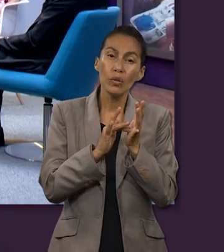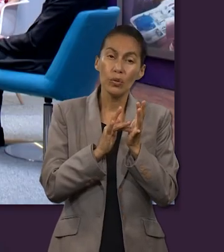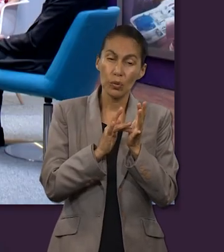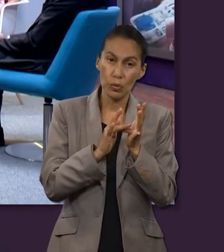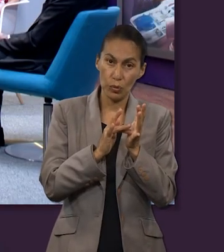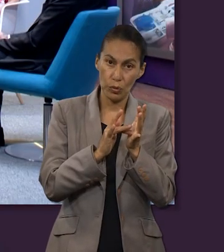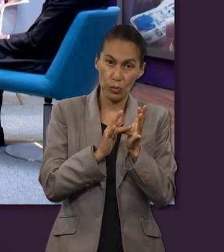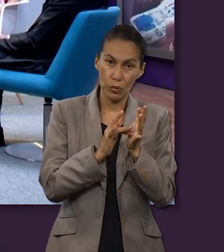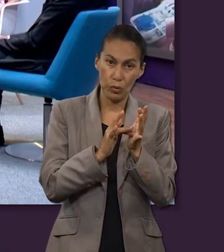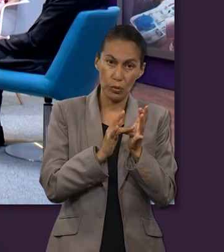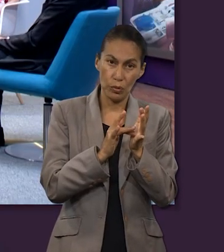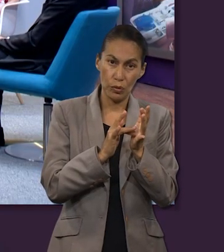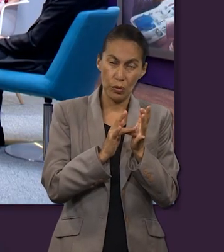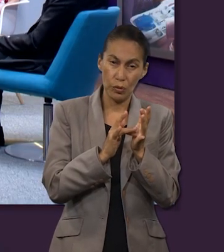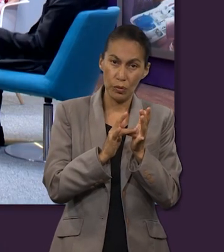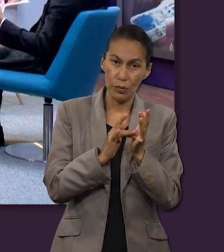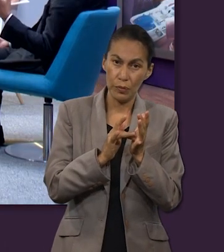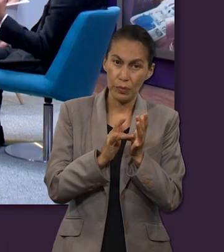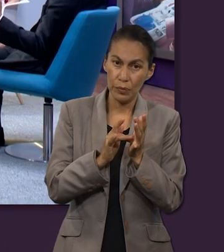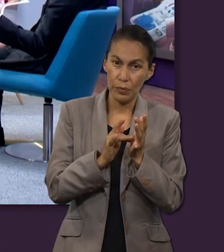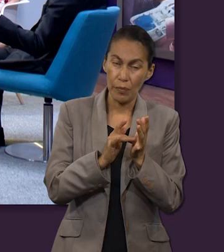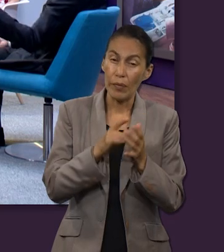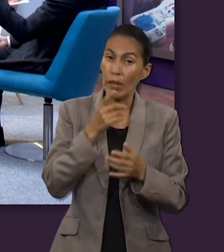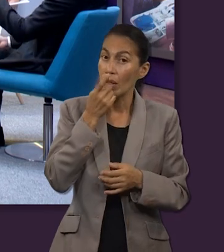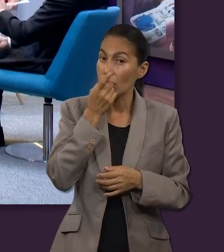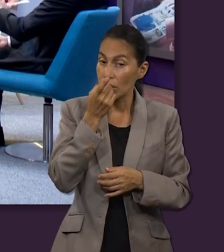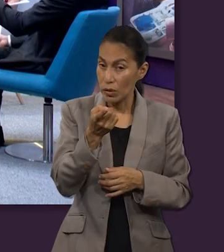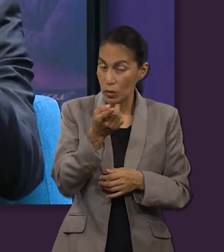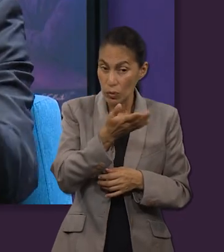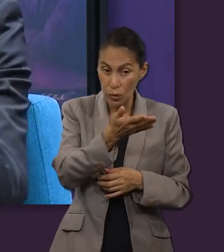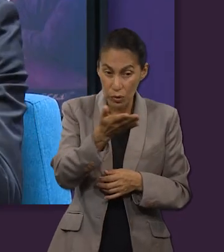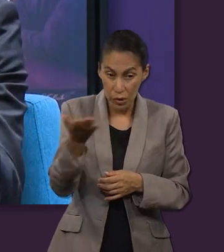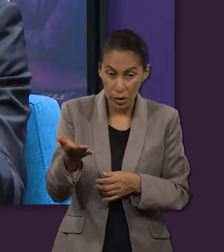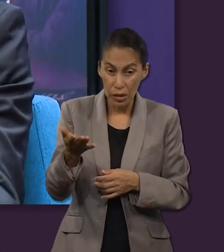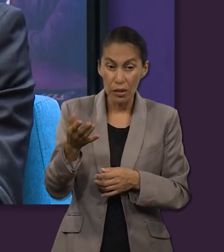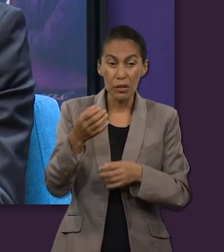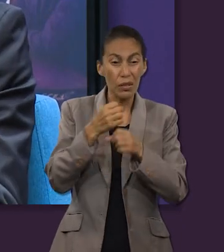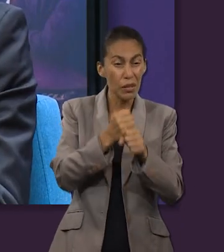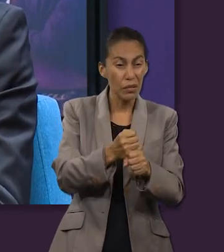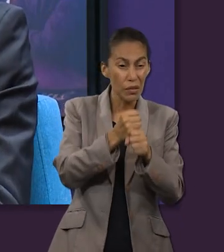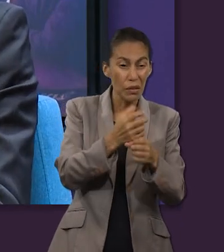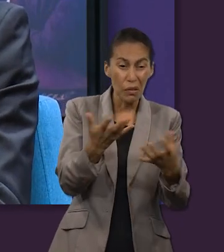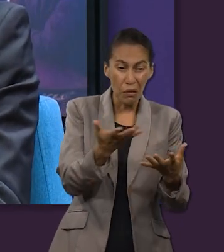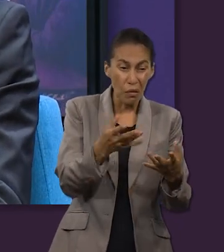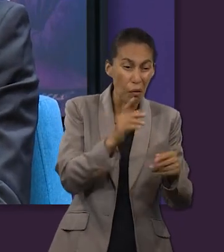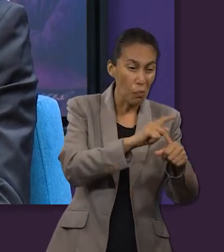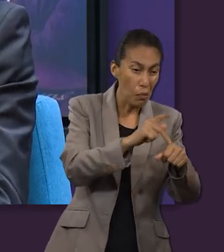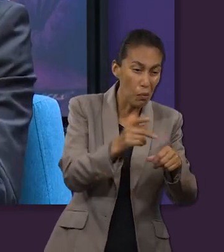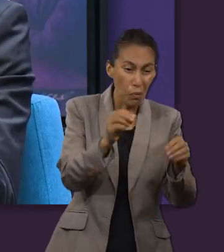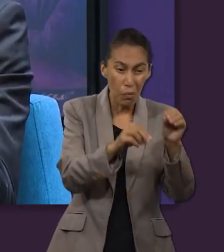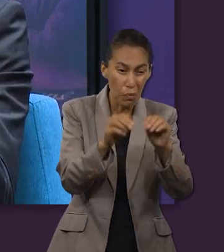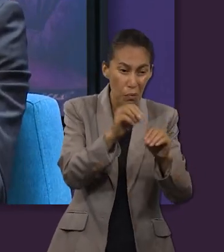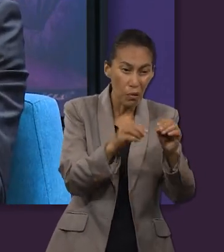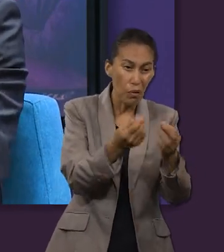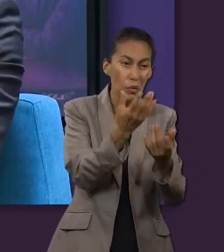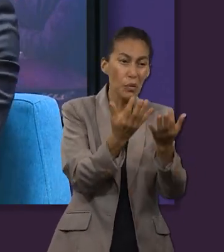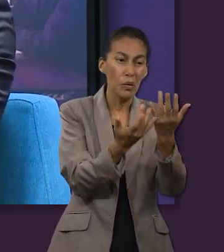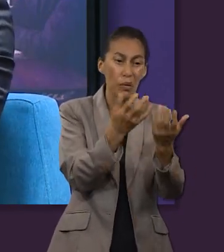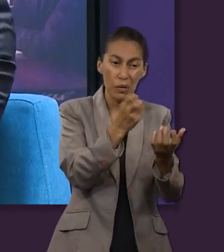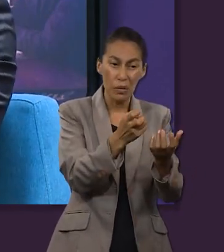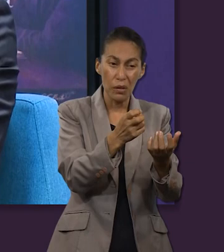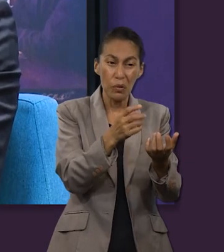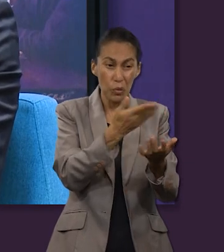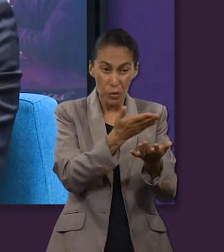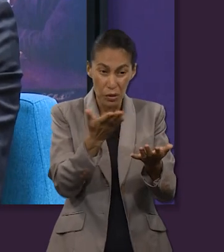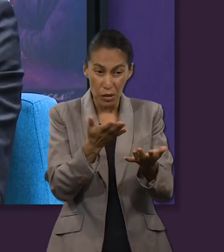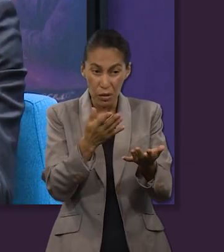presente con ellos que les intentó recordar. Los sacrificios que ustedes han hecho no son en donde está el poder